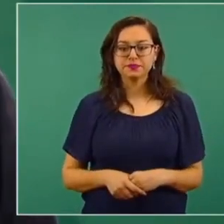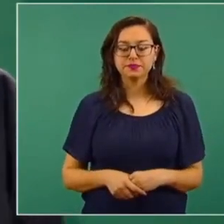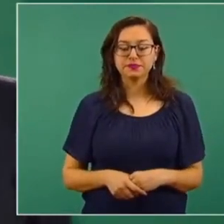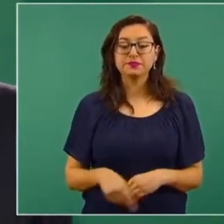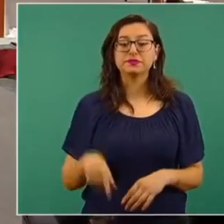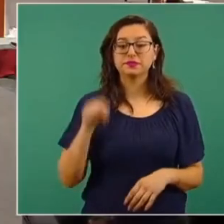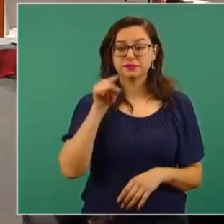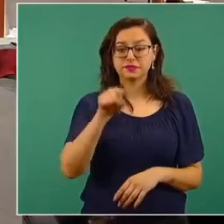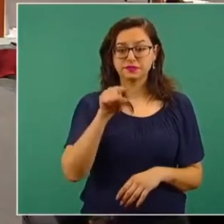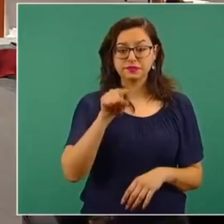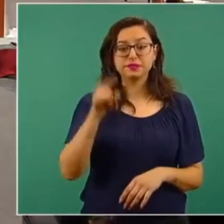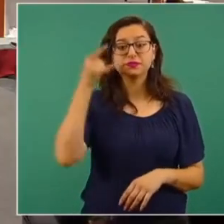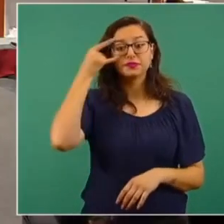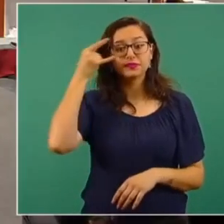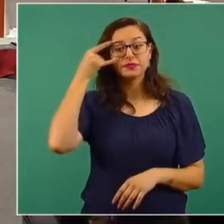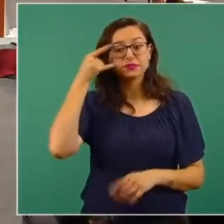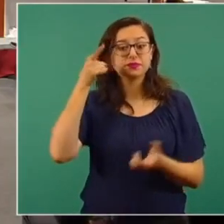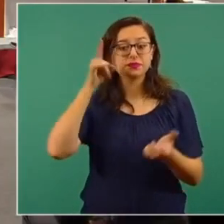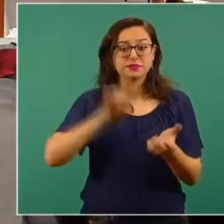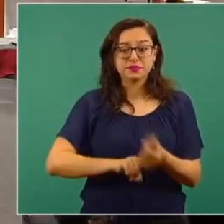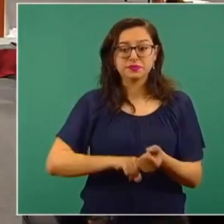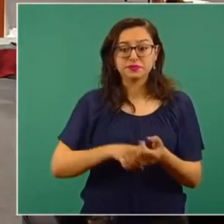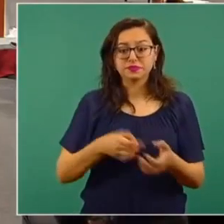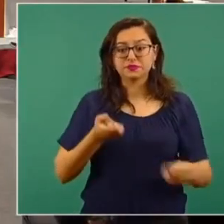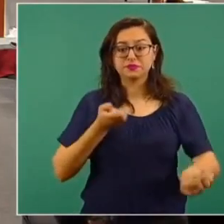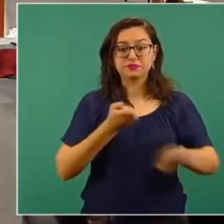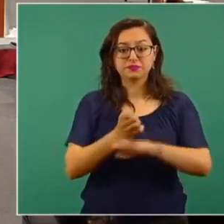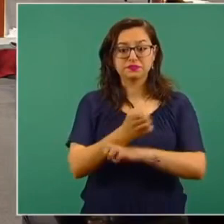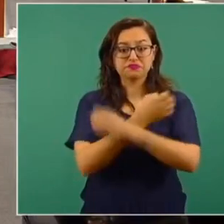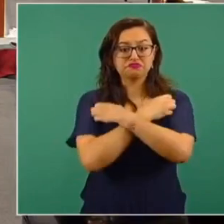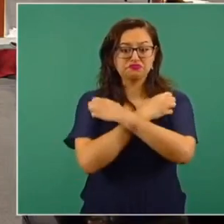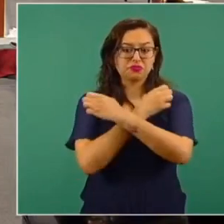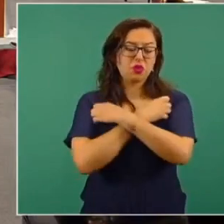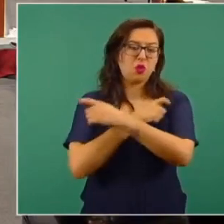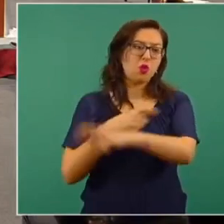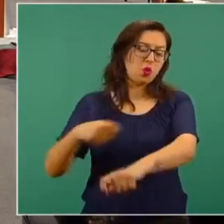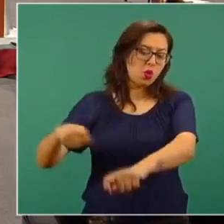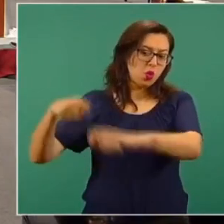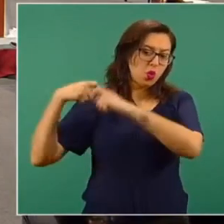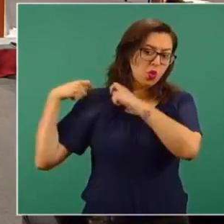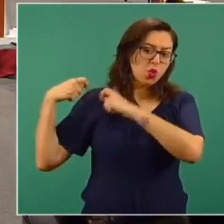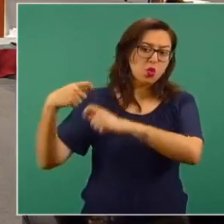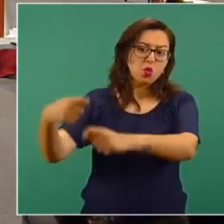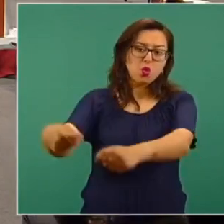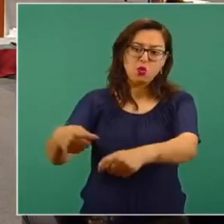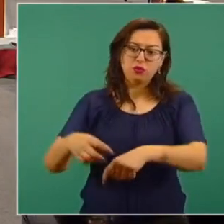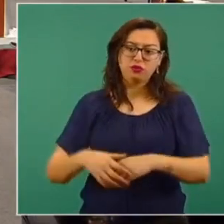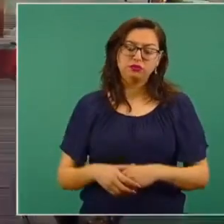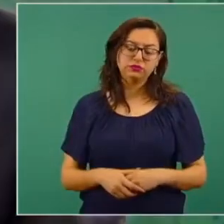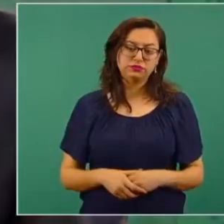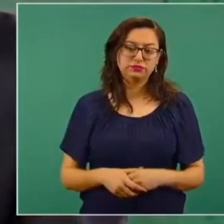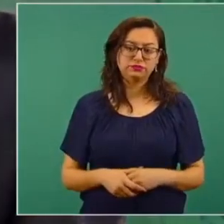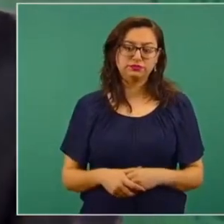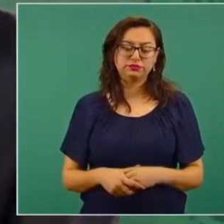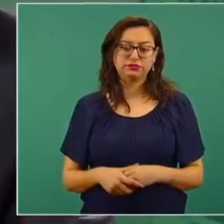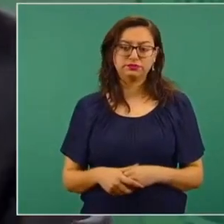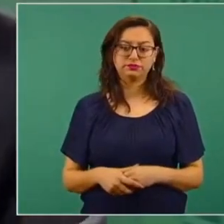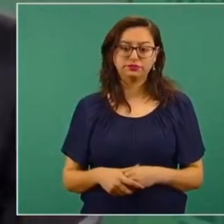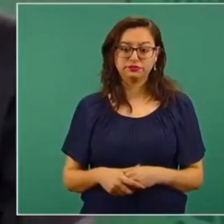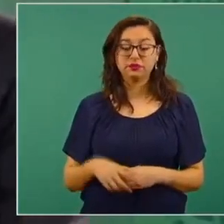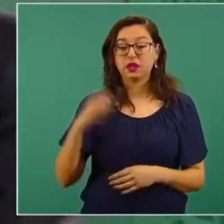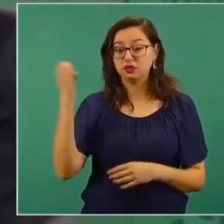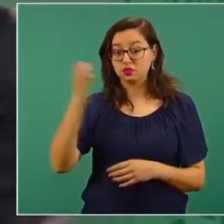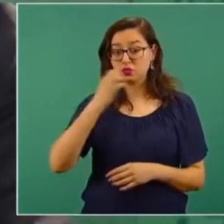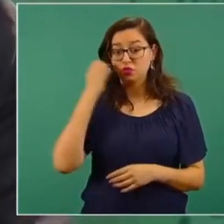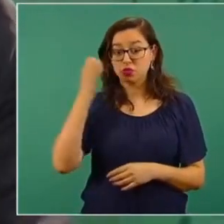son 21 días después la segunda dosis y después otros 15 días para tener la inmunidad completa esto es para proteger